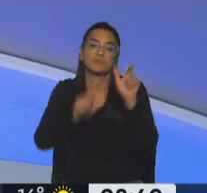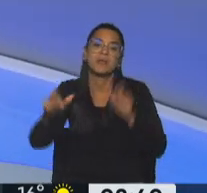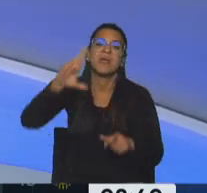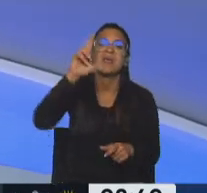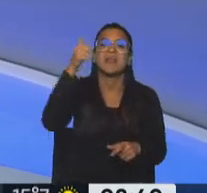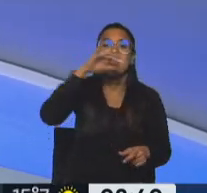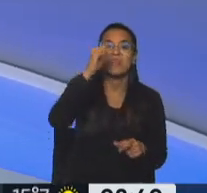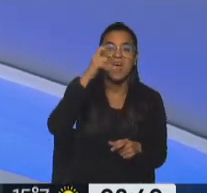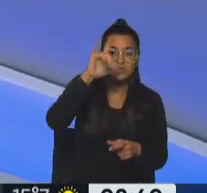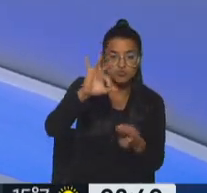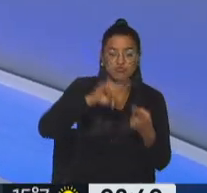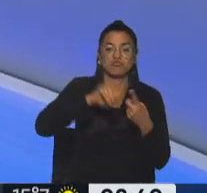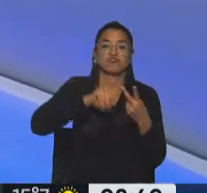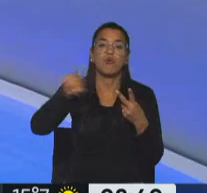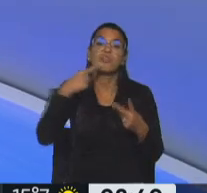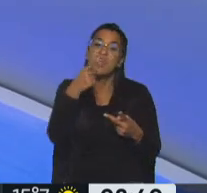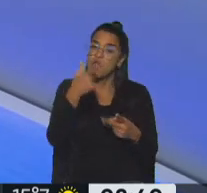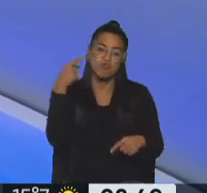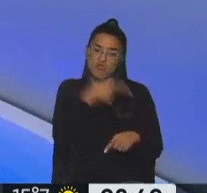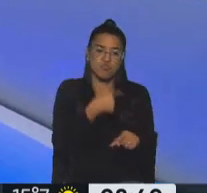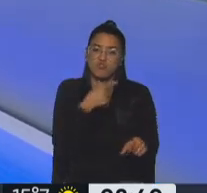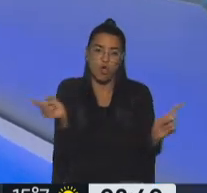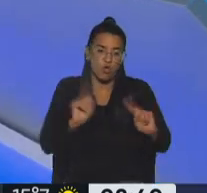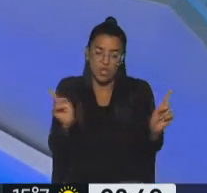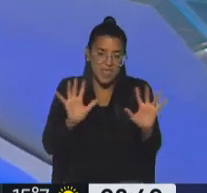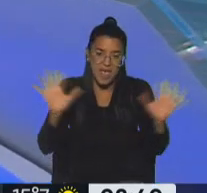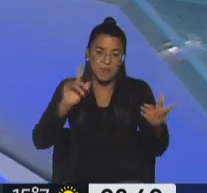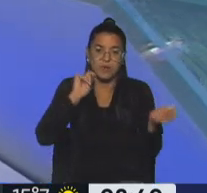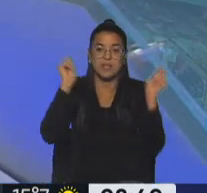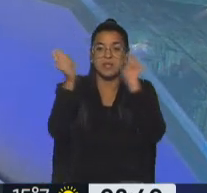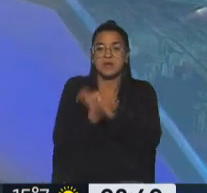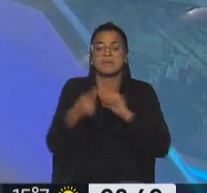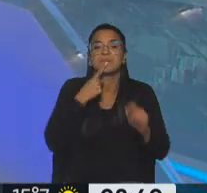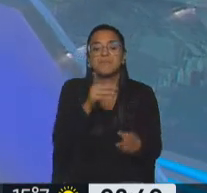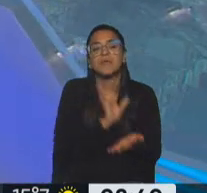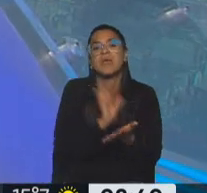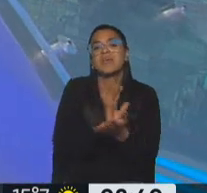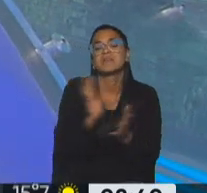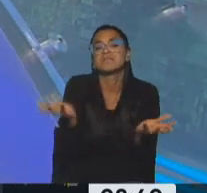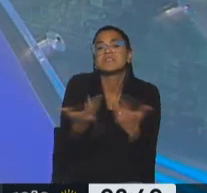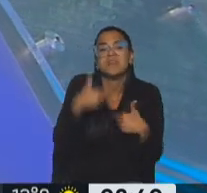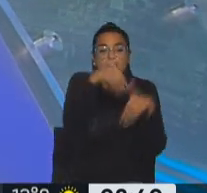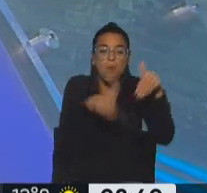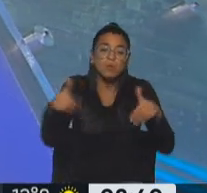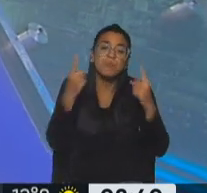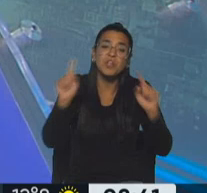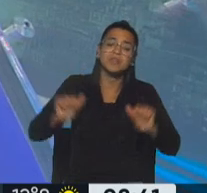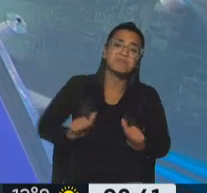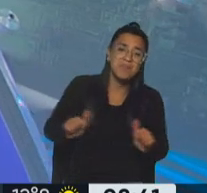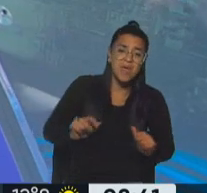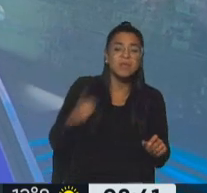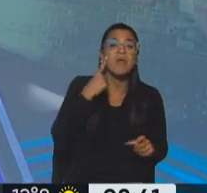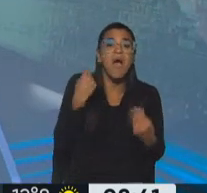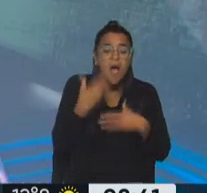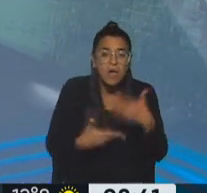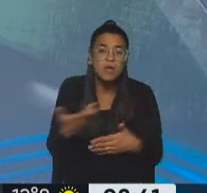Randazzo y Consenso Federal dijeron que están en contra de cualquier reforma en el sistema electoral, pero hay cierta expectativa sobre lo que pueda